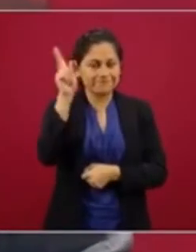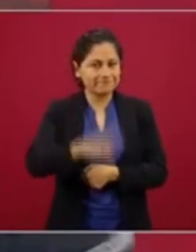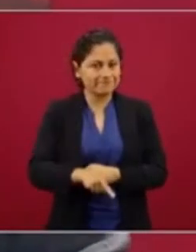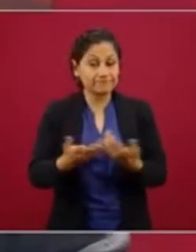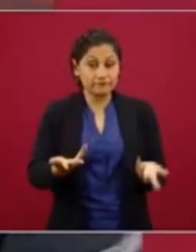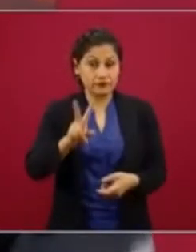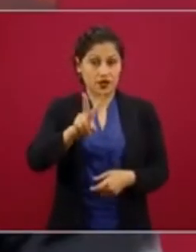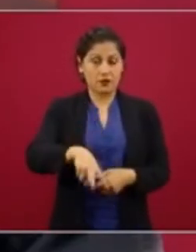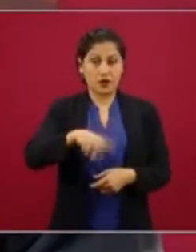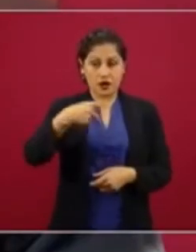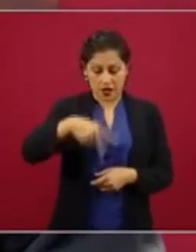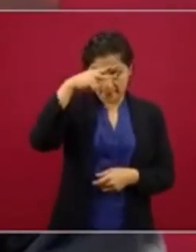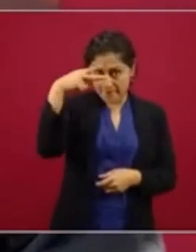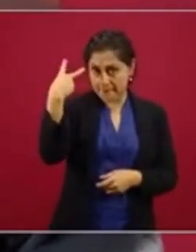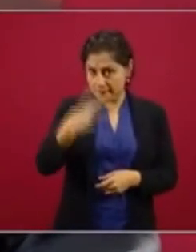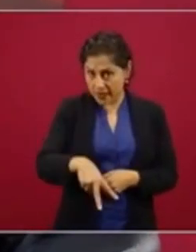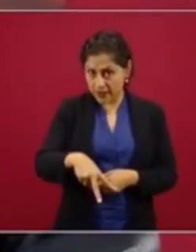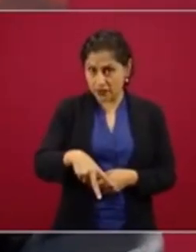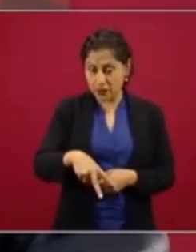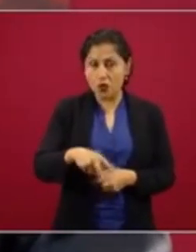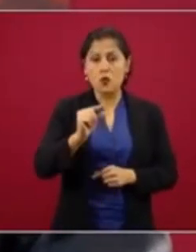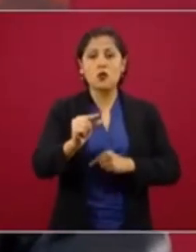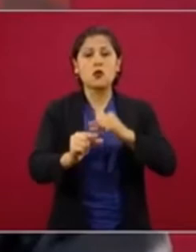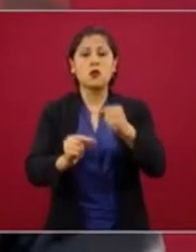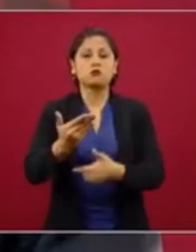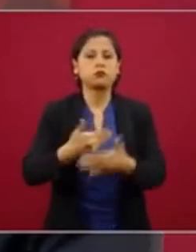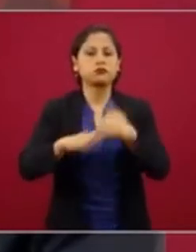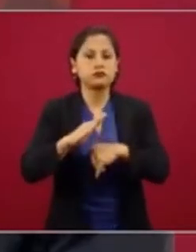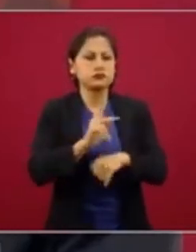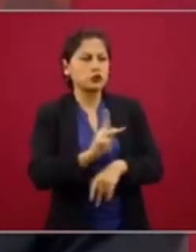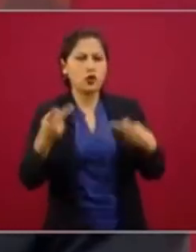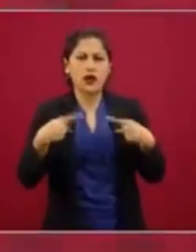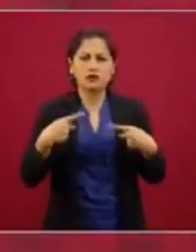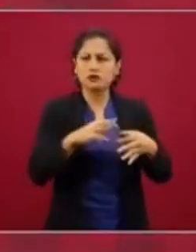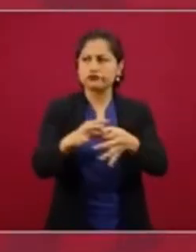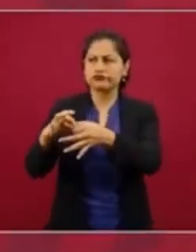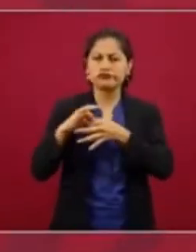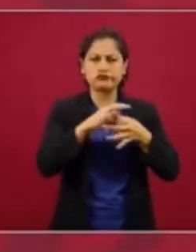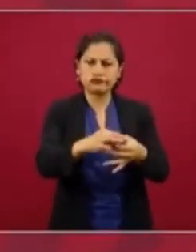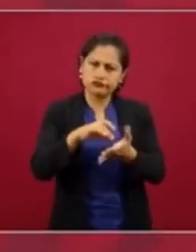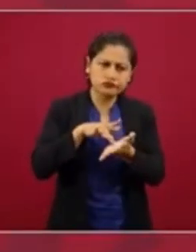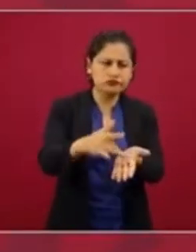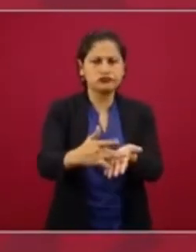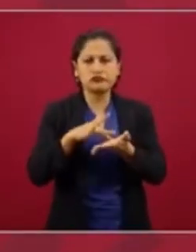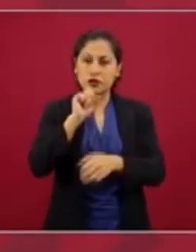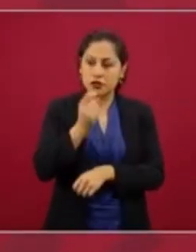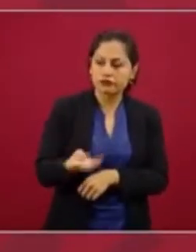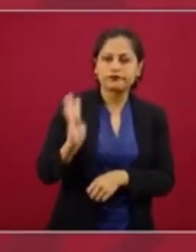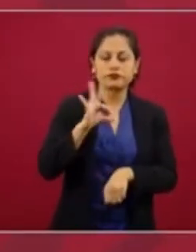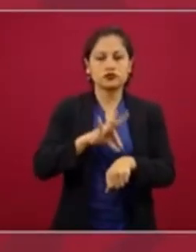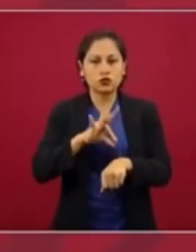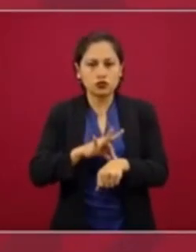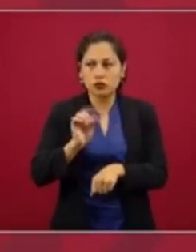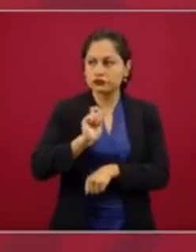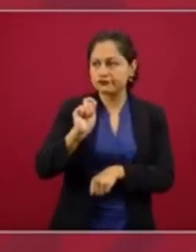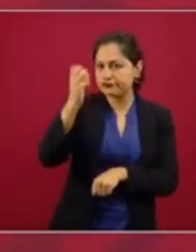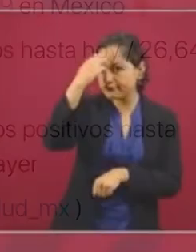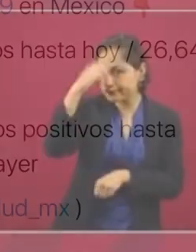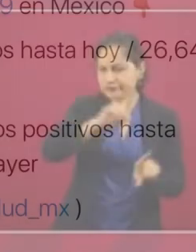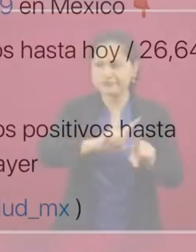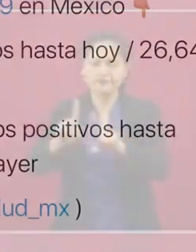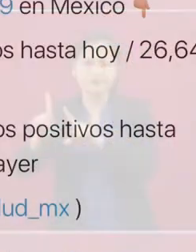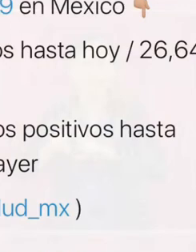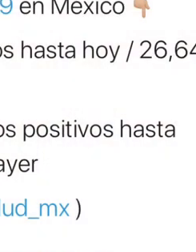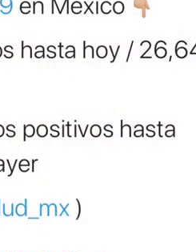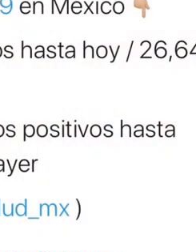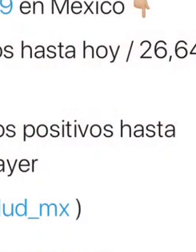Nosotros hemos salido adelante con el apoyo de la gente y con el apoyo de los médicos, de los especialistas, de los científicos. Y también